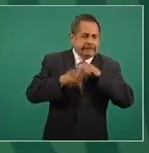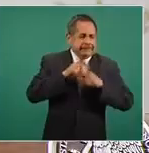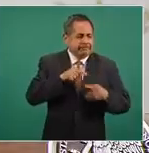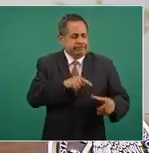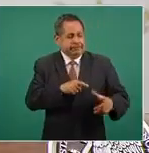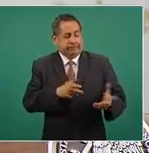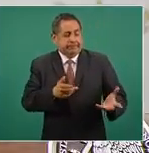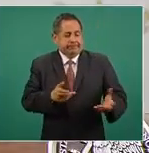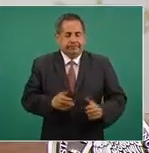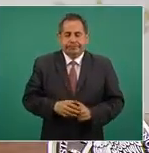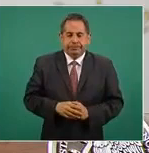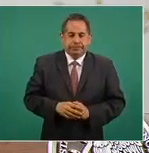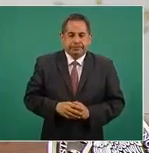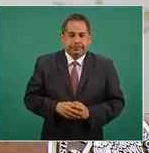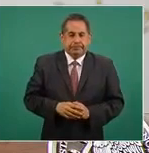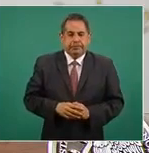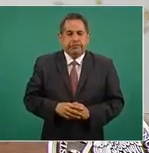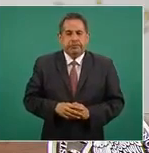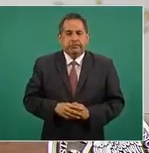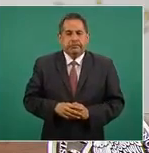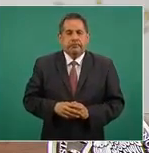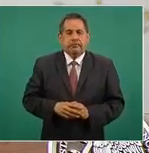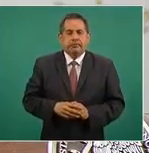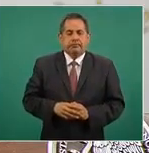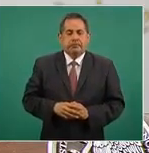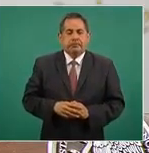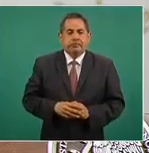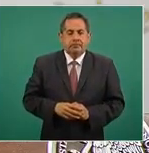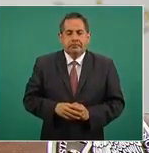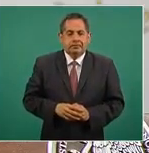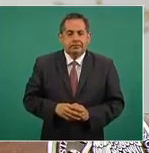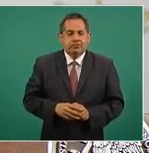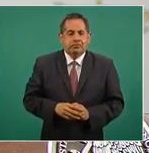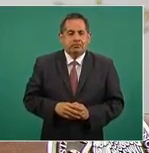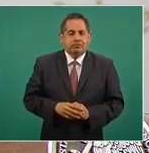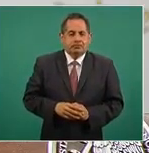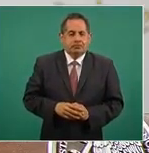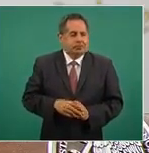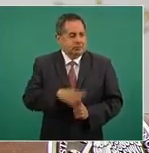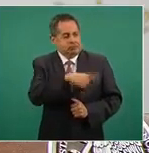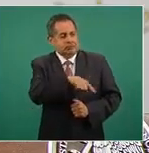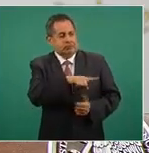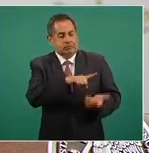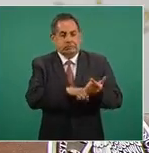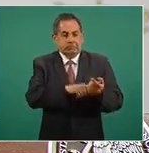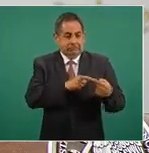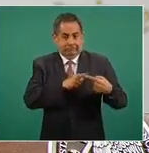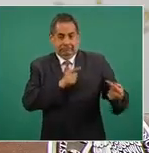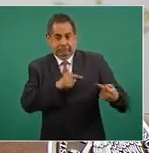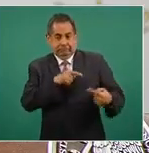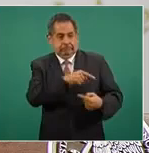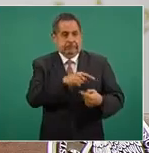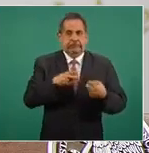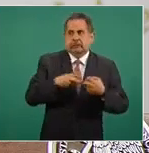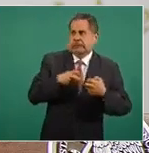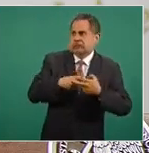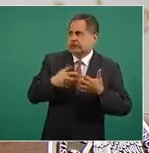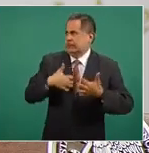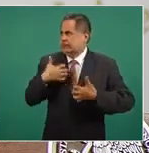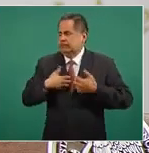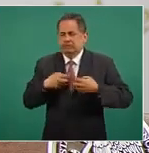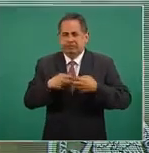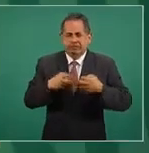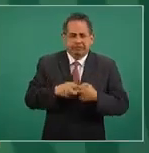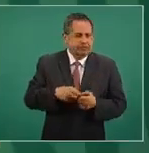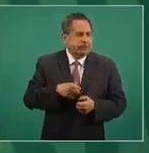Los nerviosísimos y los medios de información que están